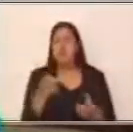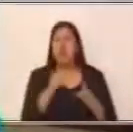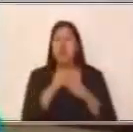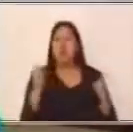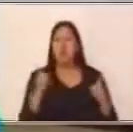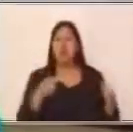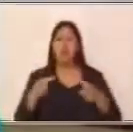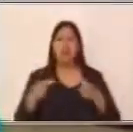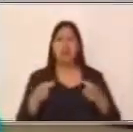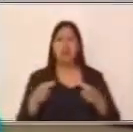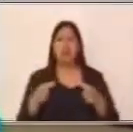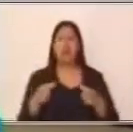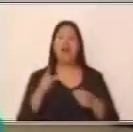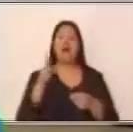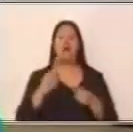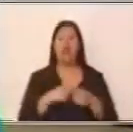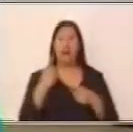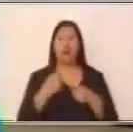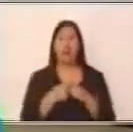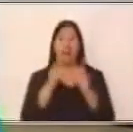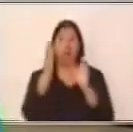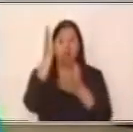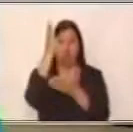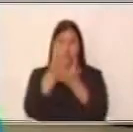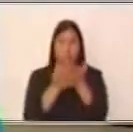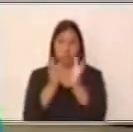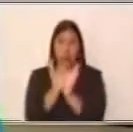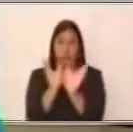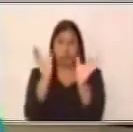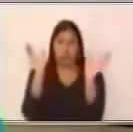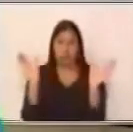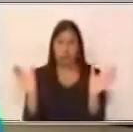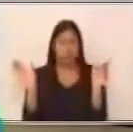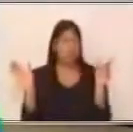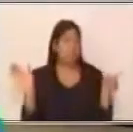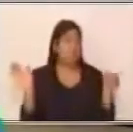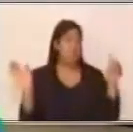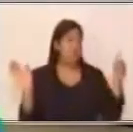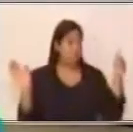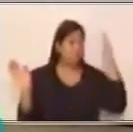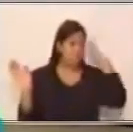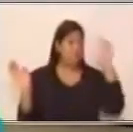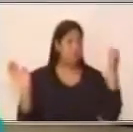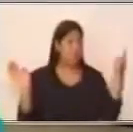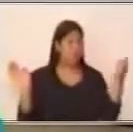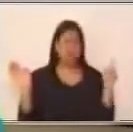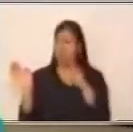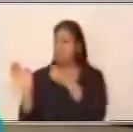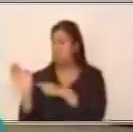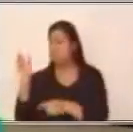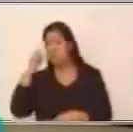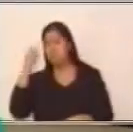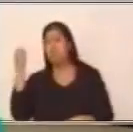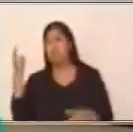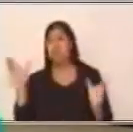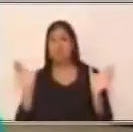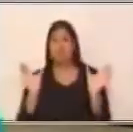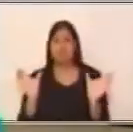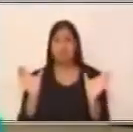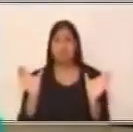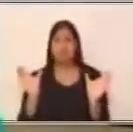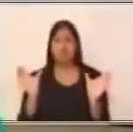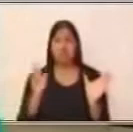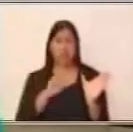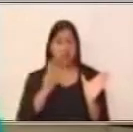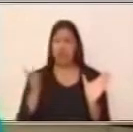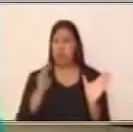Al separarlas, ninguna va a perder sentido. Ambas van a tener una... van